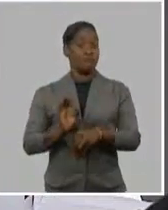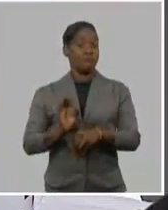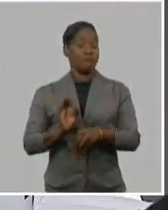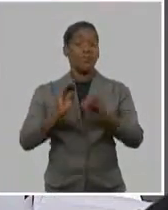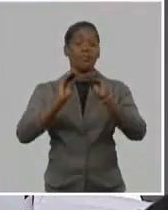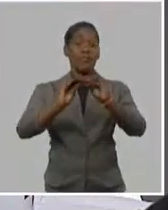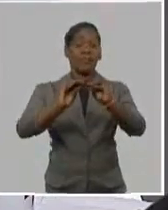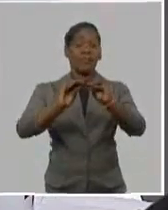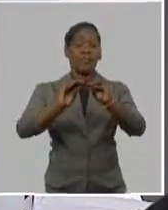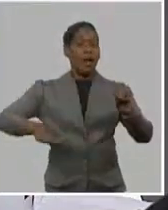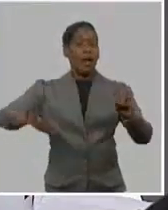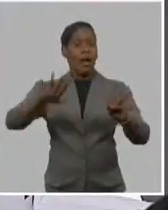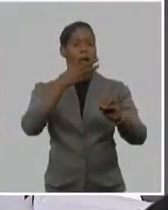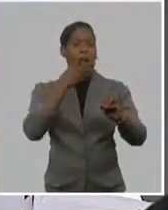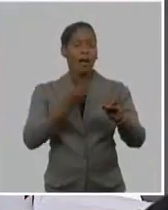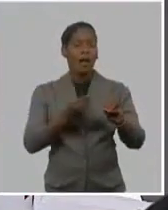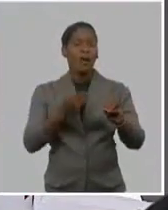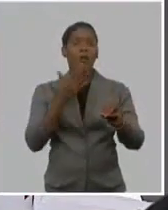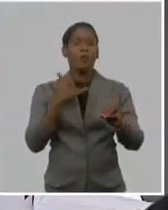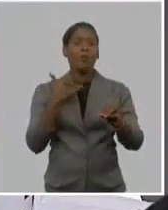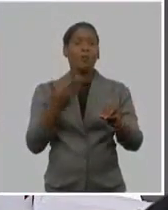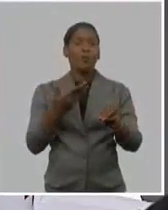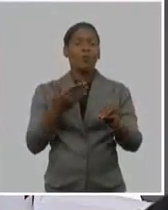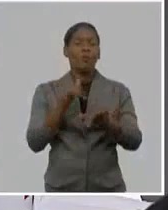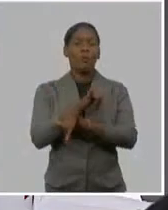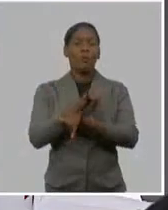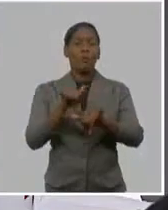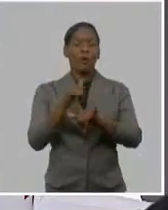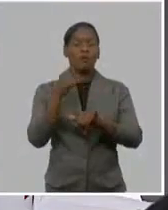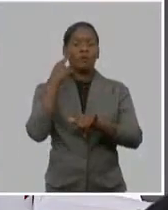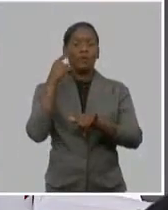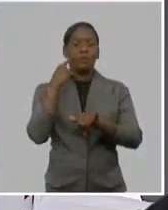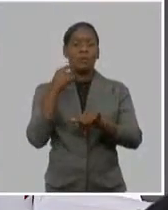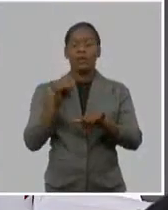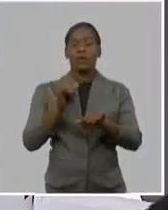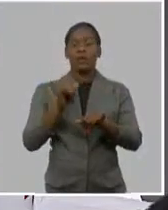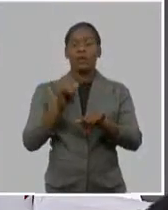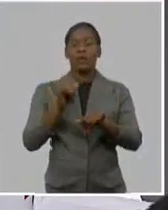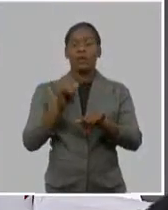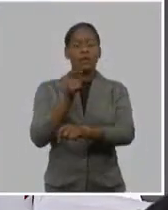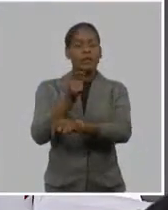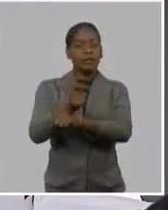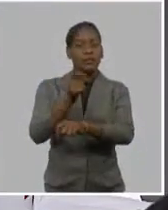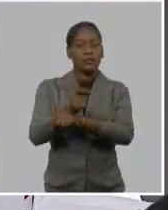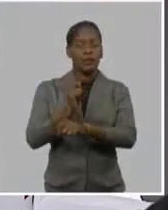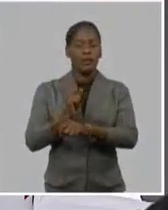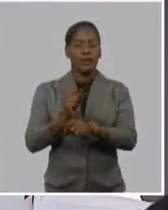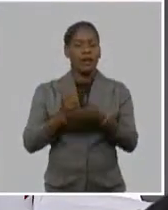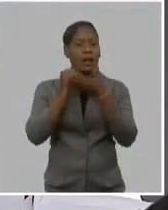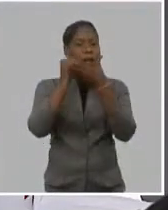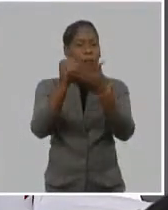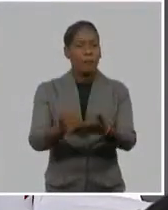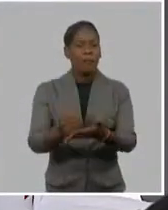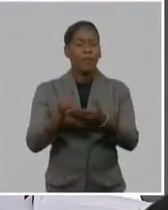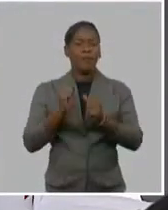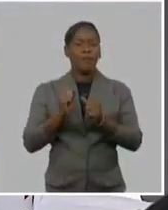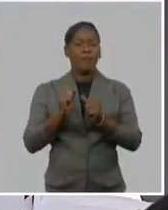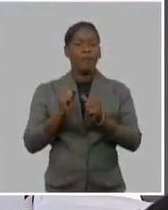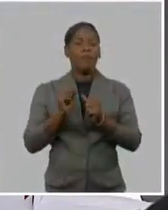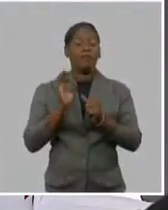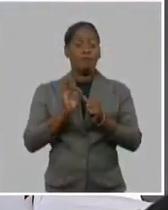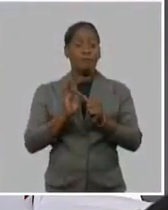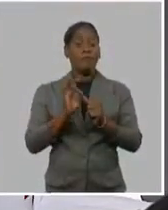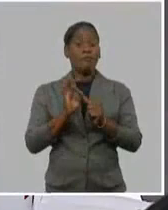el momento también, Arlín, para hacer las innumerables muestras de apoyo que ha tenido el